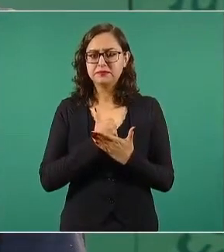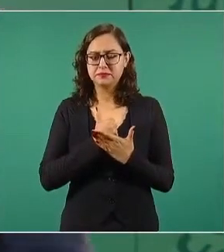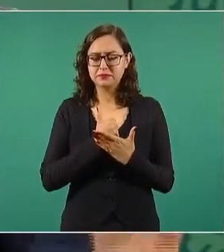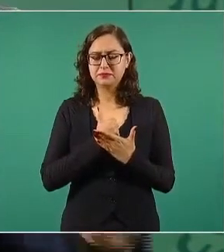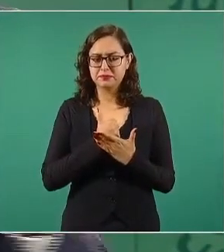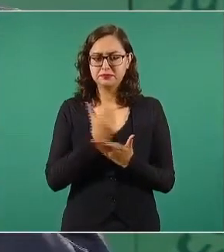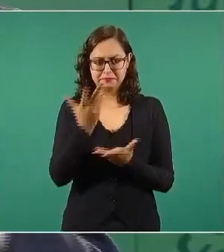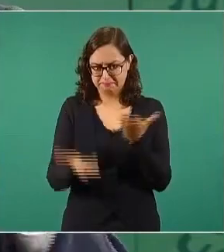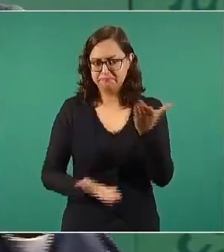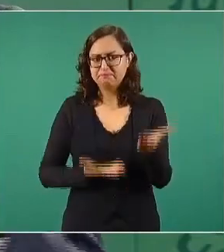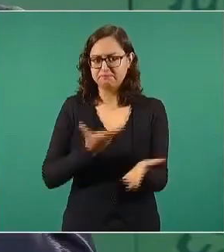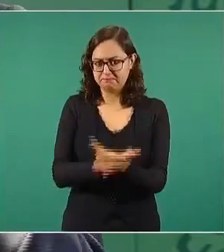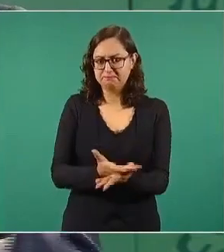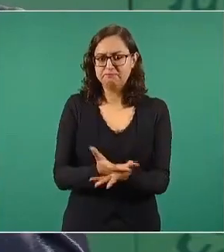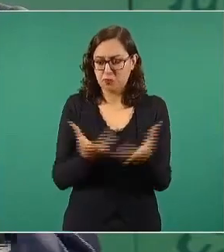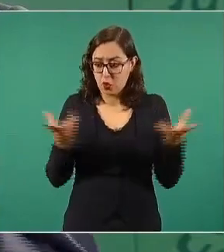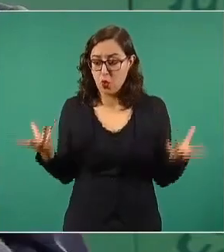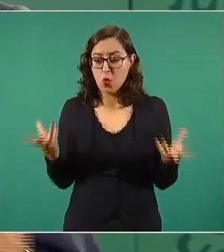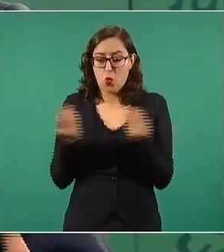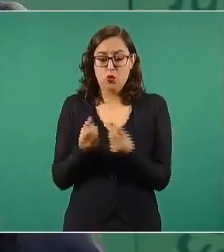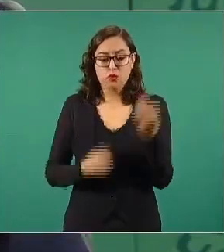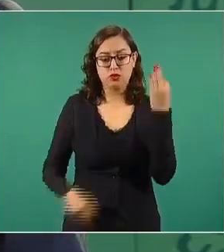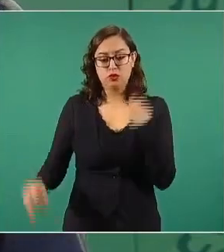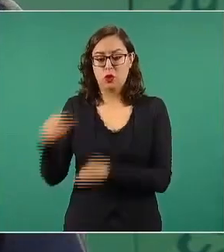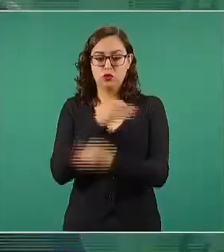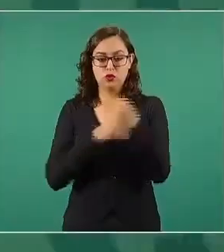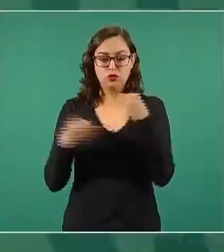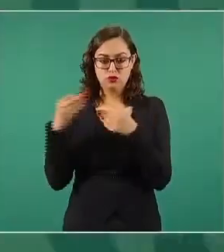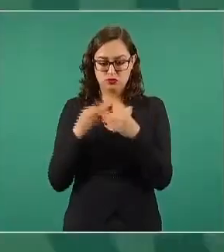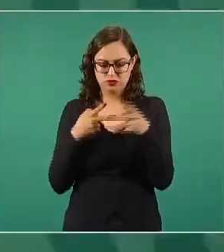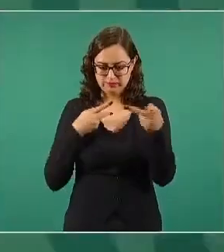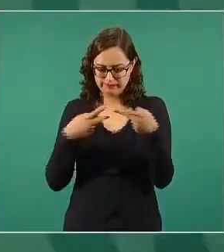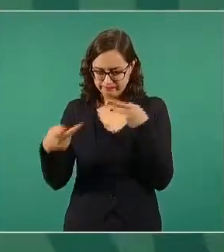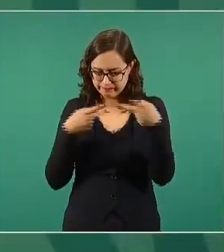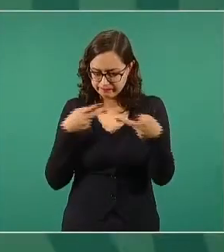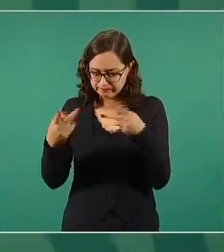y que entre todos podamos elaborar un plan,